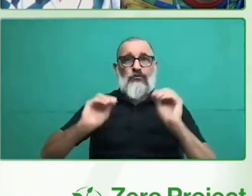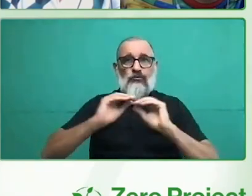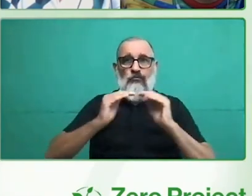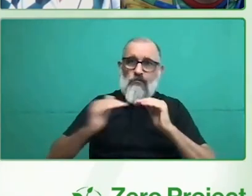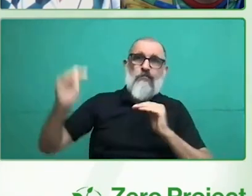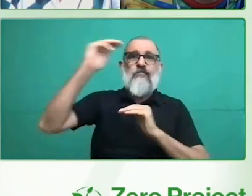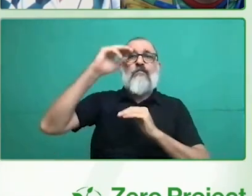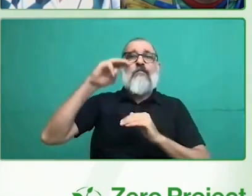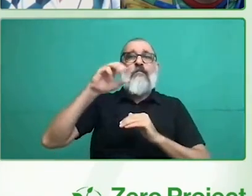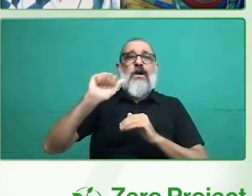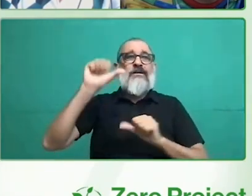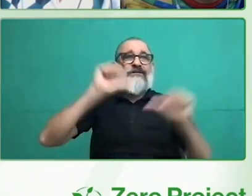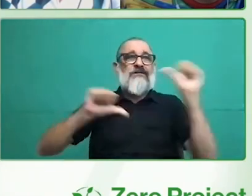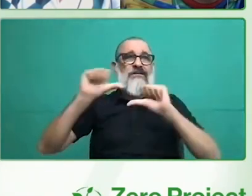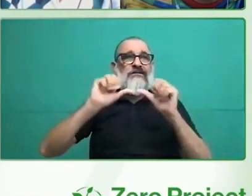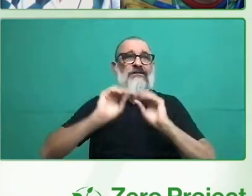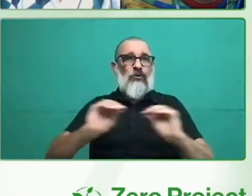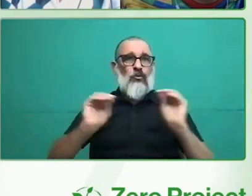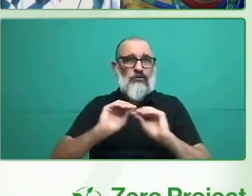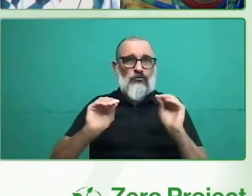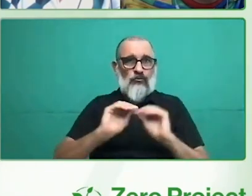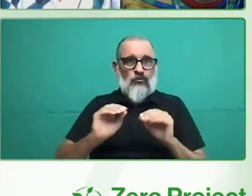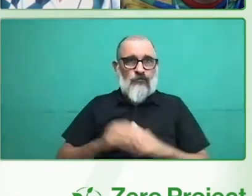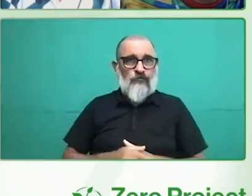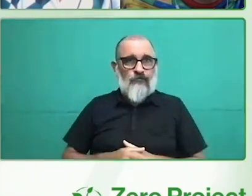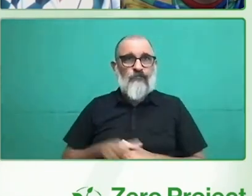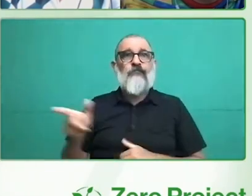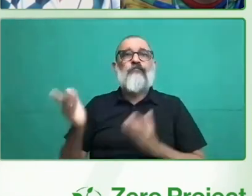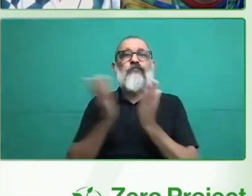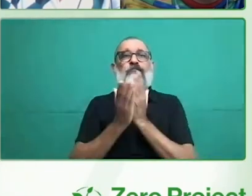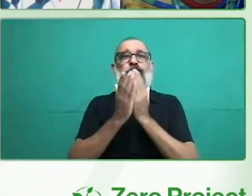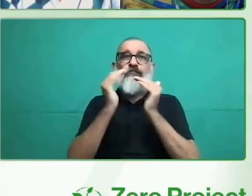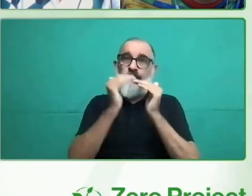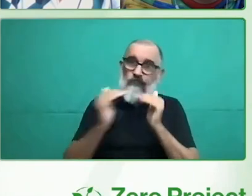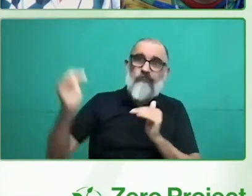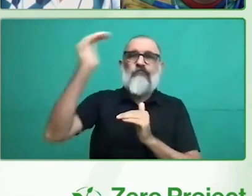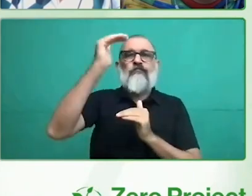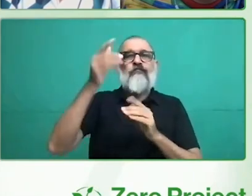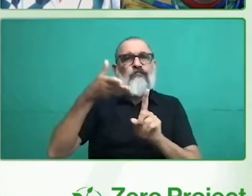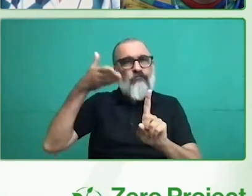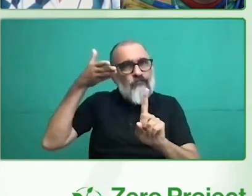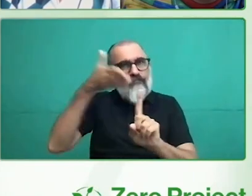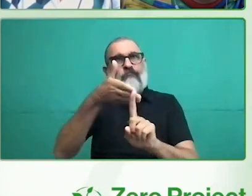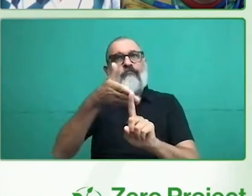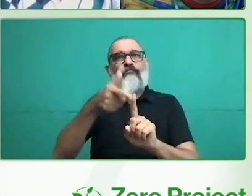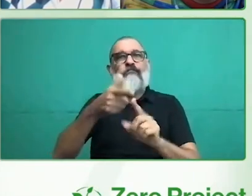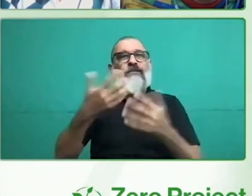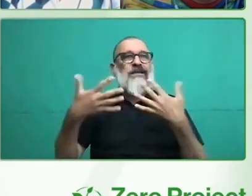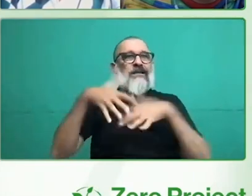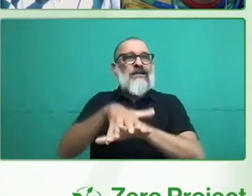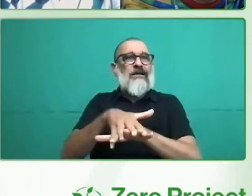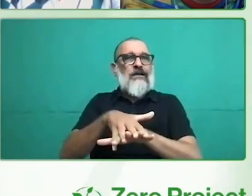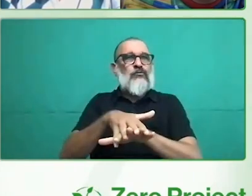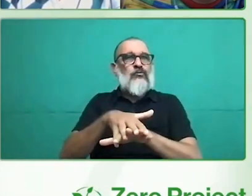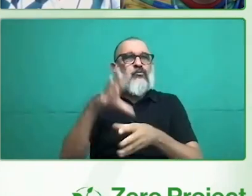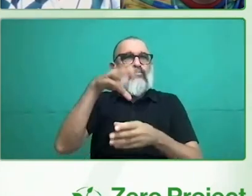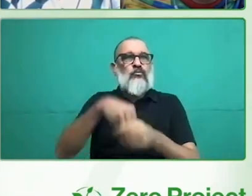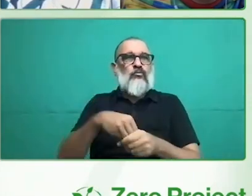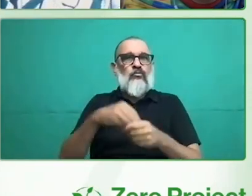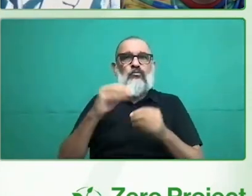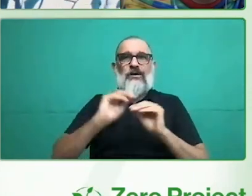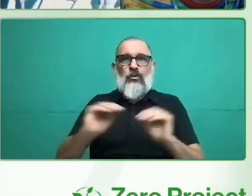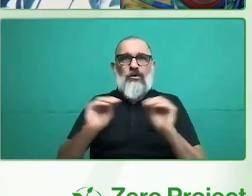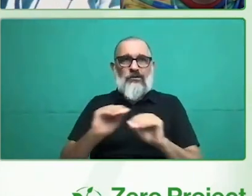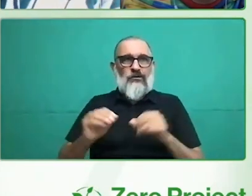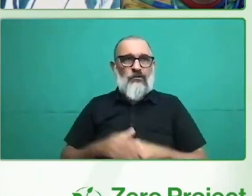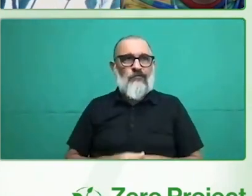con especialización en integración educativa por la UIA. Tiene un diplomado en filosofía